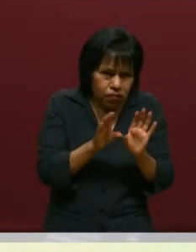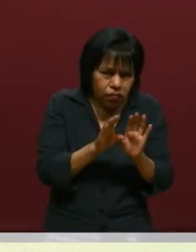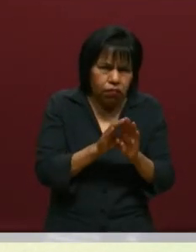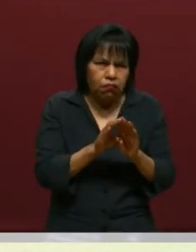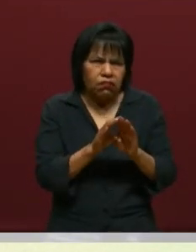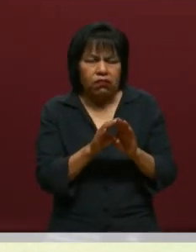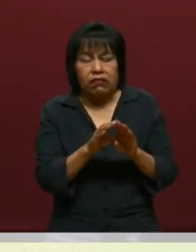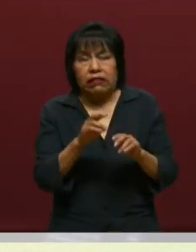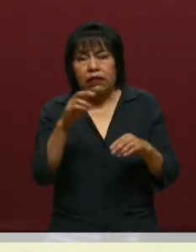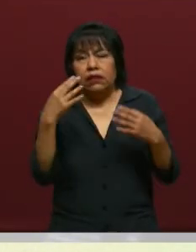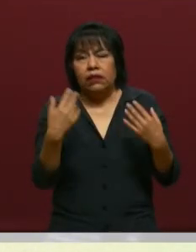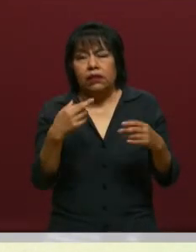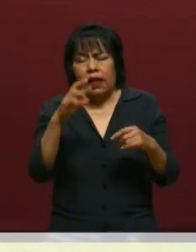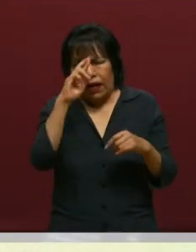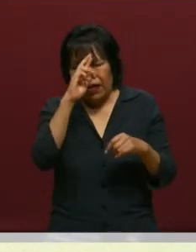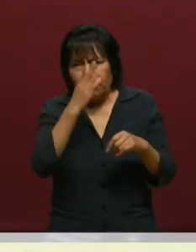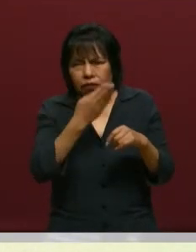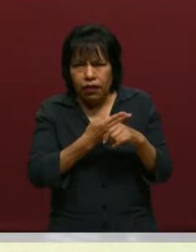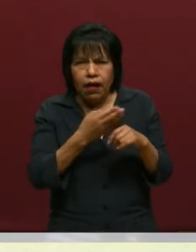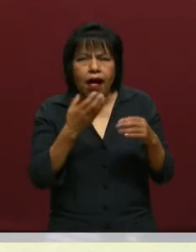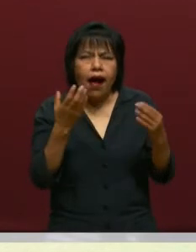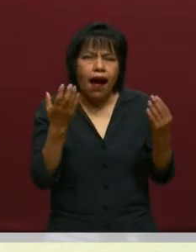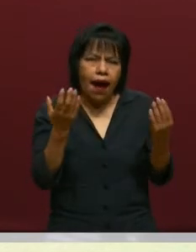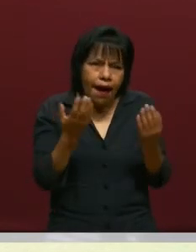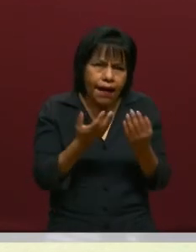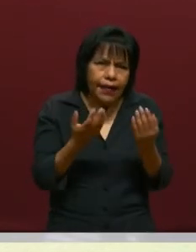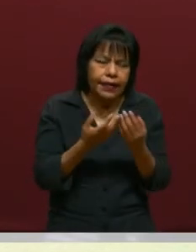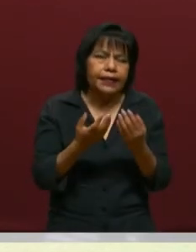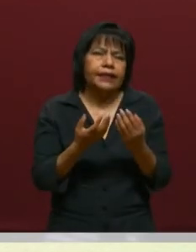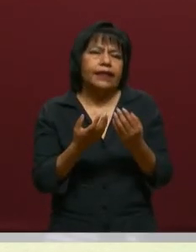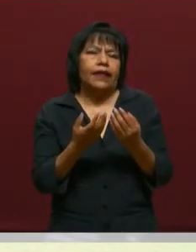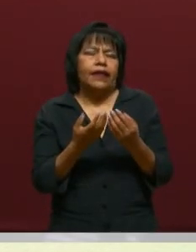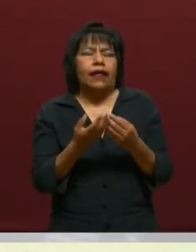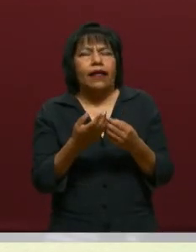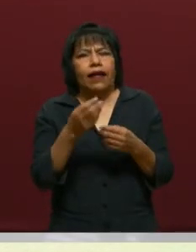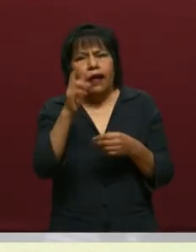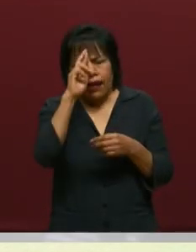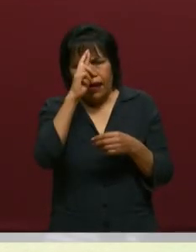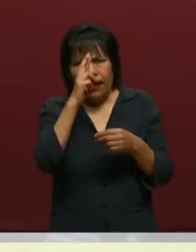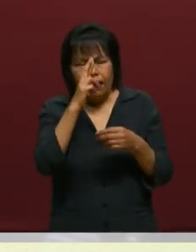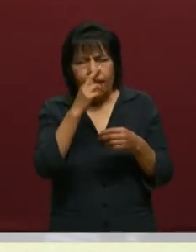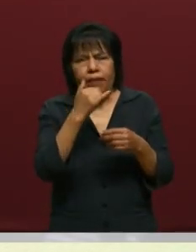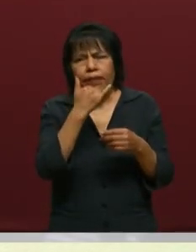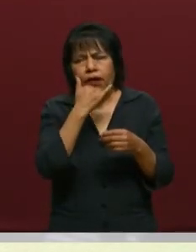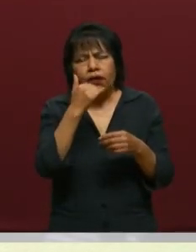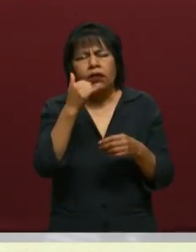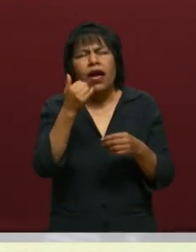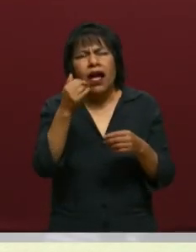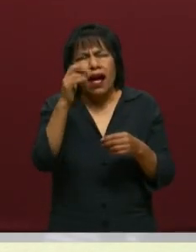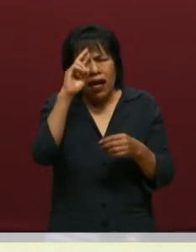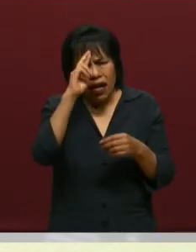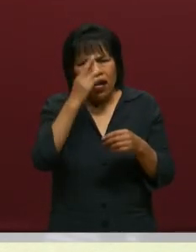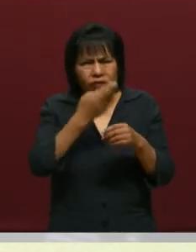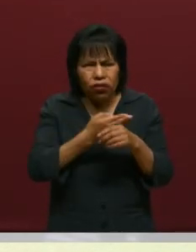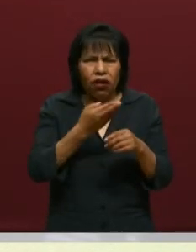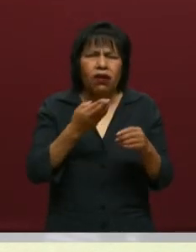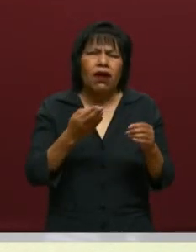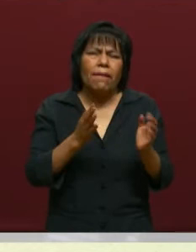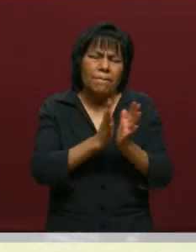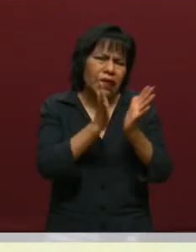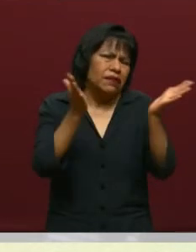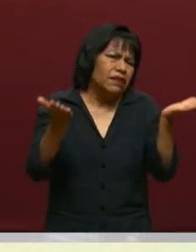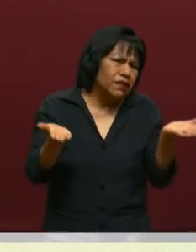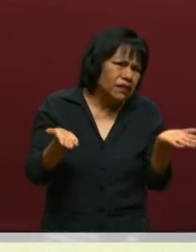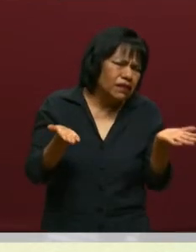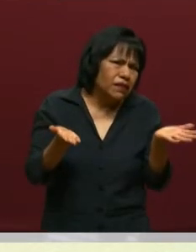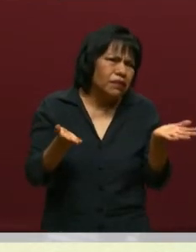gran responsabilidad que usted ya tiene al ser el rector de esta universidad tan importante, la participación de los cuerpos